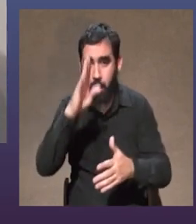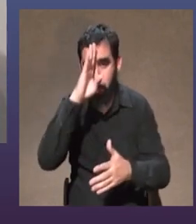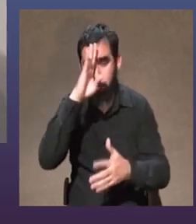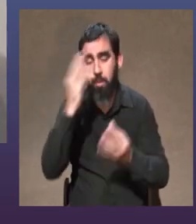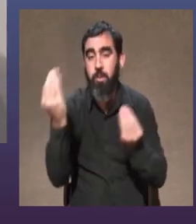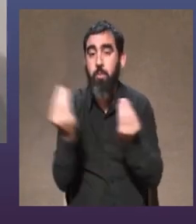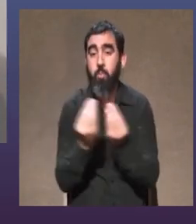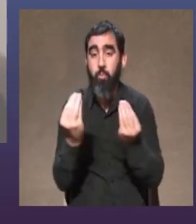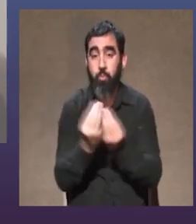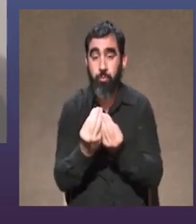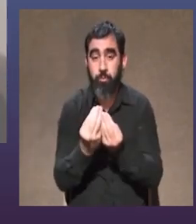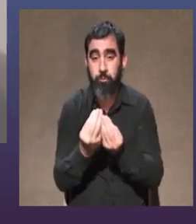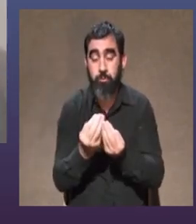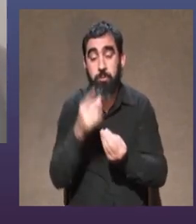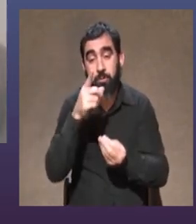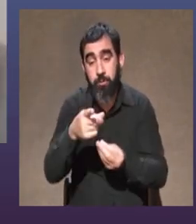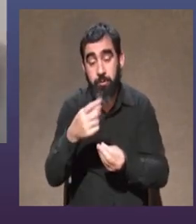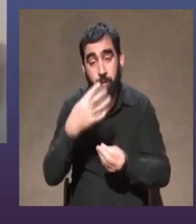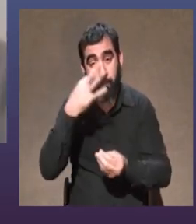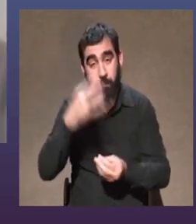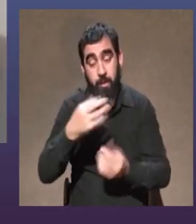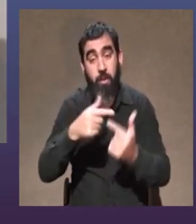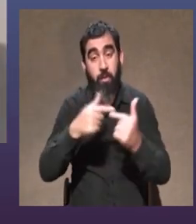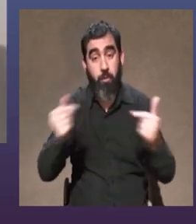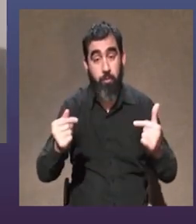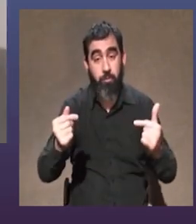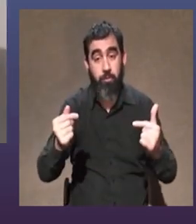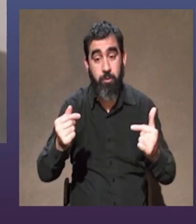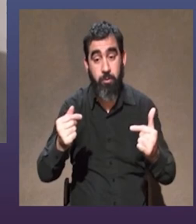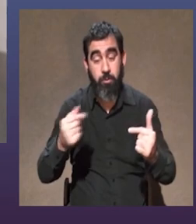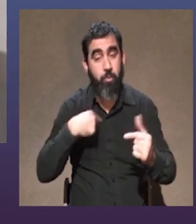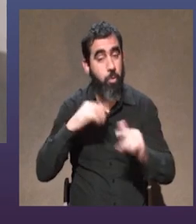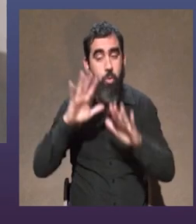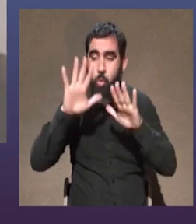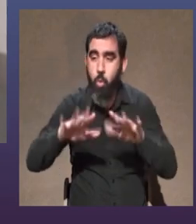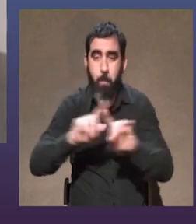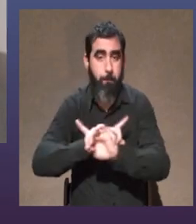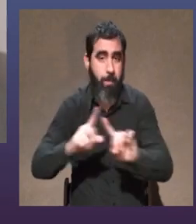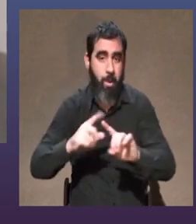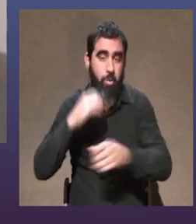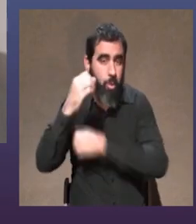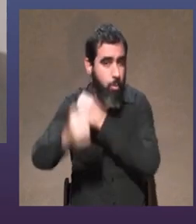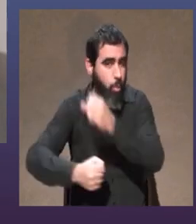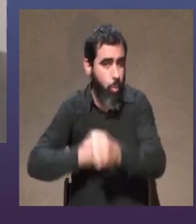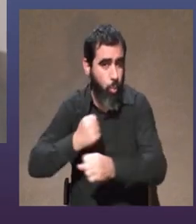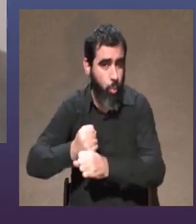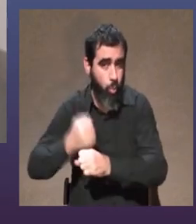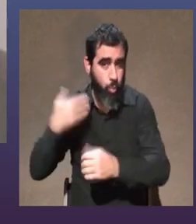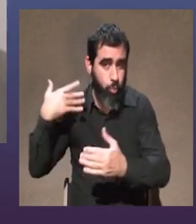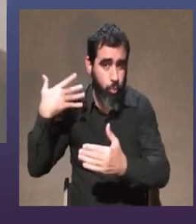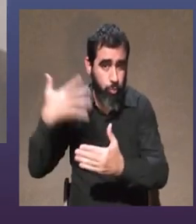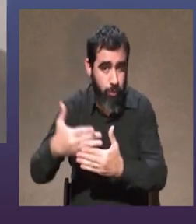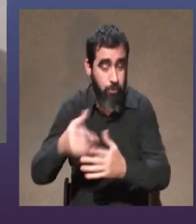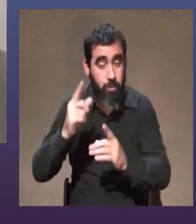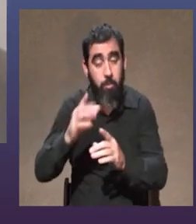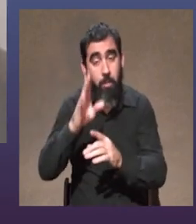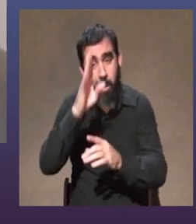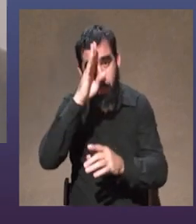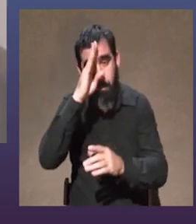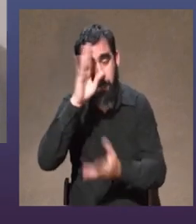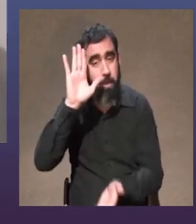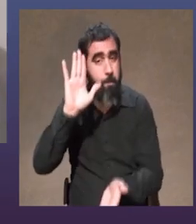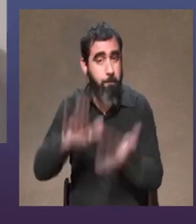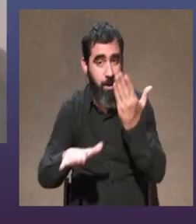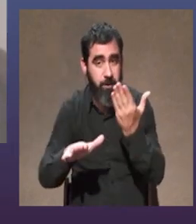aprendí mucho y bueno es una de las cosas que no he parado de hacer desde hace muchos años y es de la que tal vez